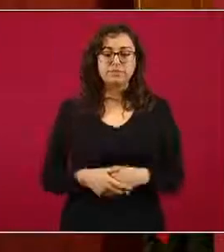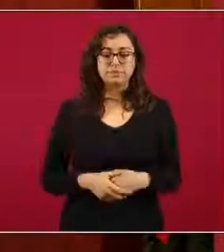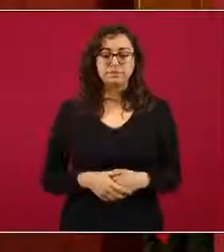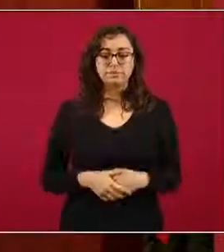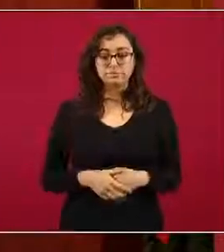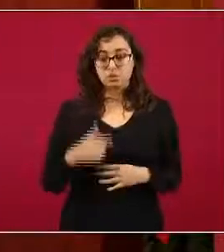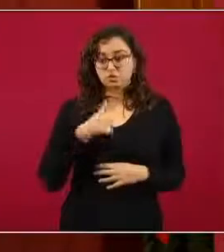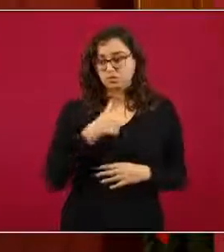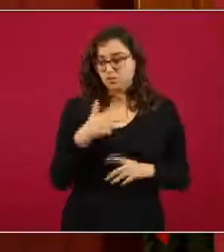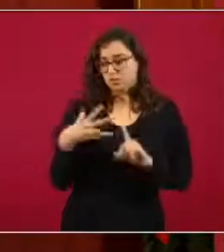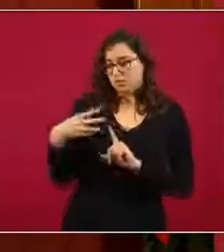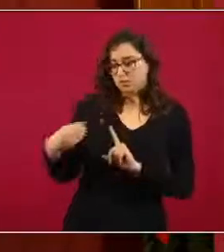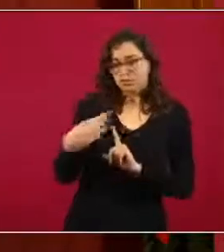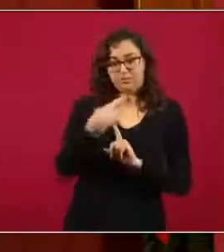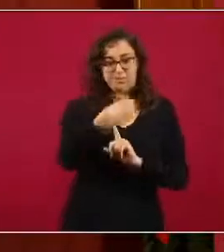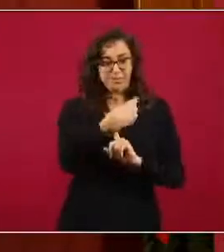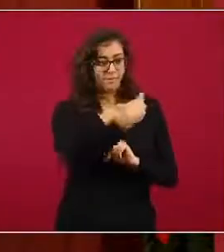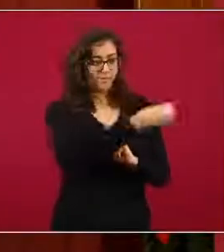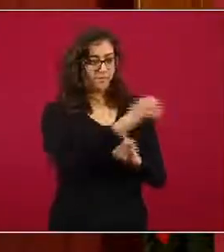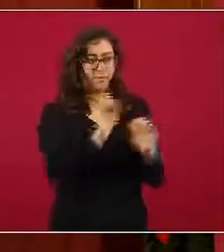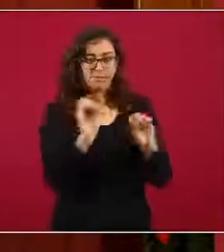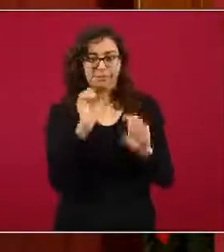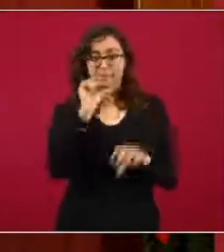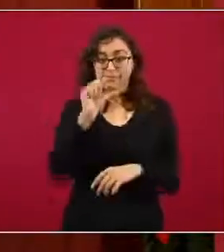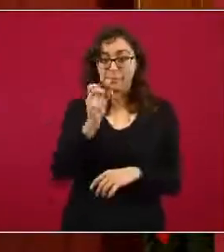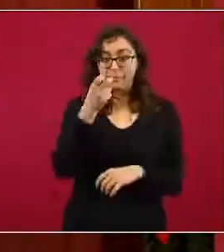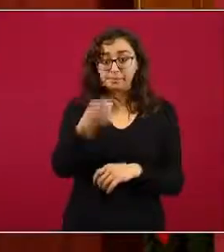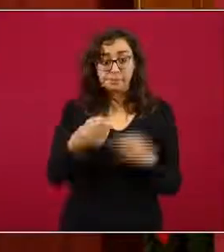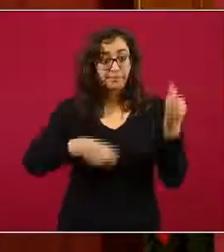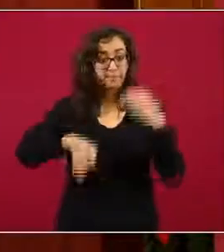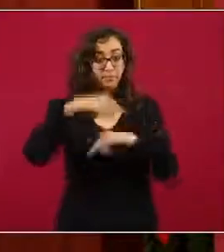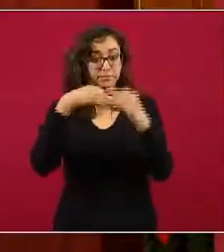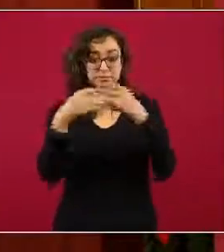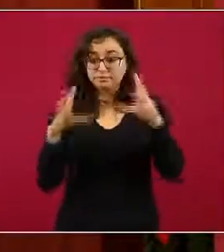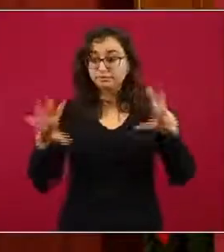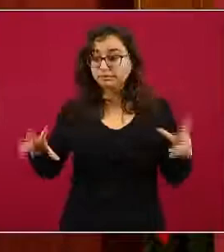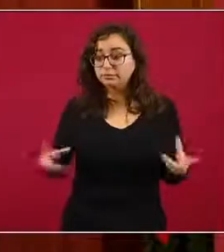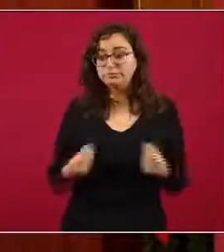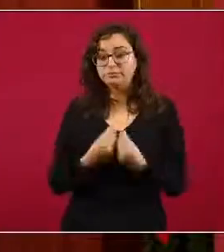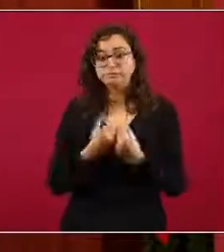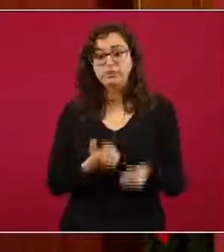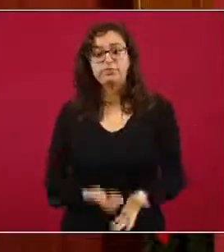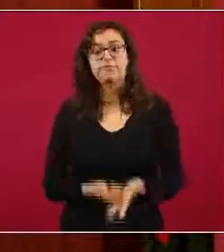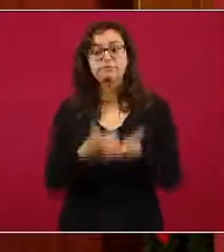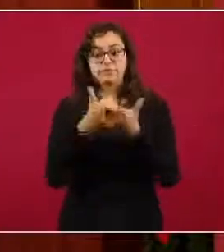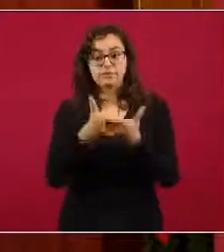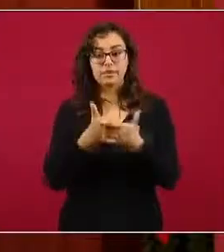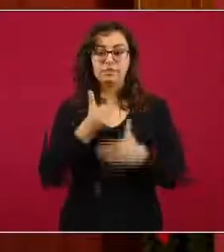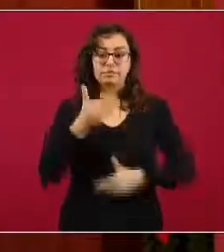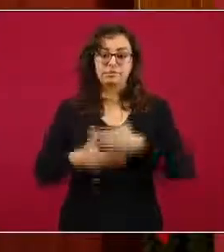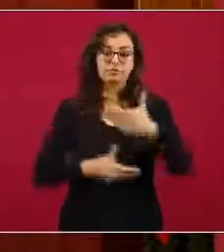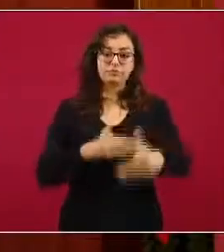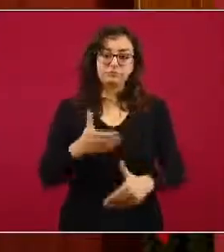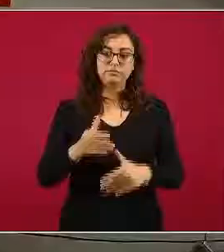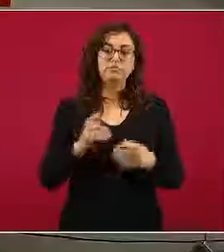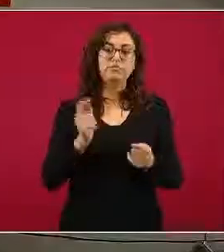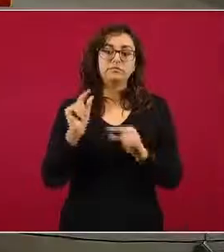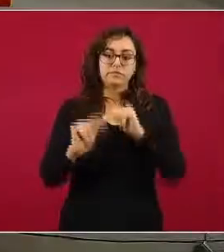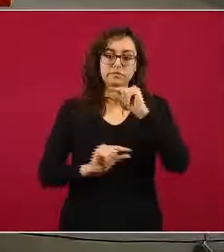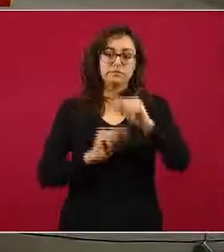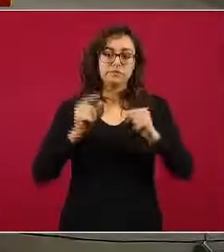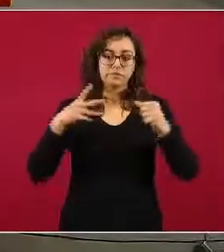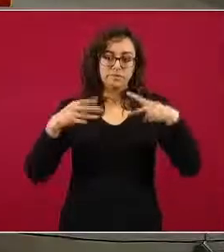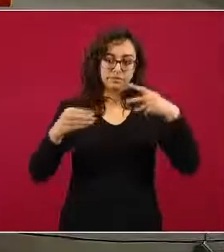menos de mi persona. Entonces, si todo lo hacemos y lo hacemos de manera colectiva, esto podrá ir impactando en la